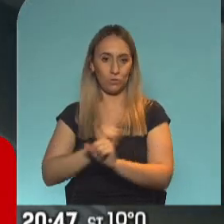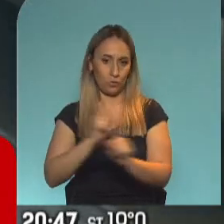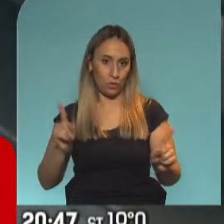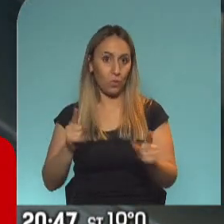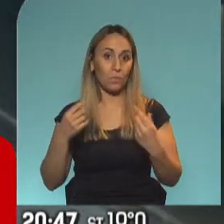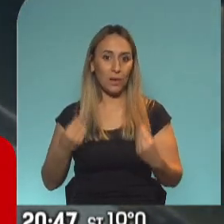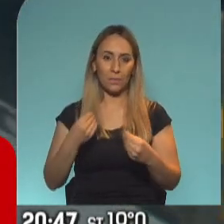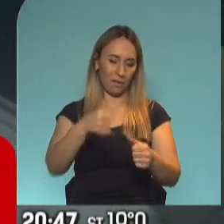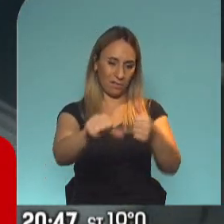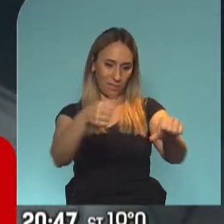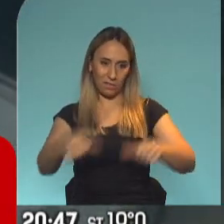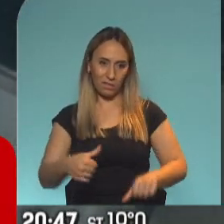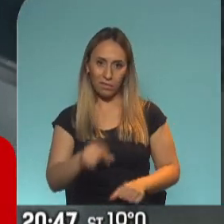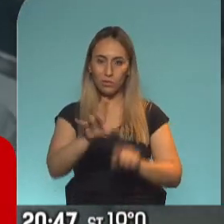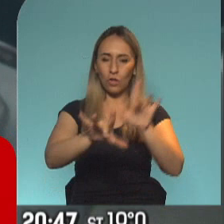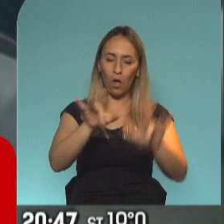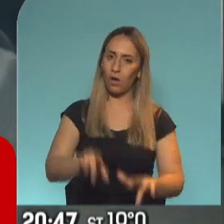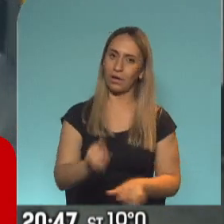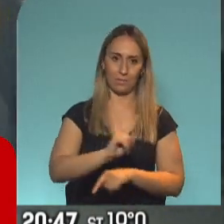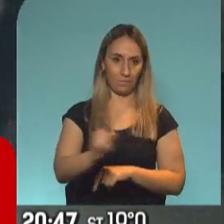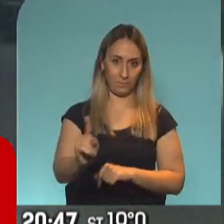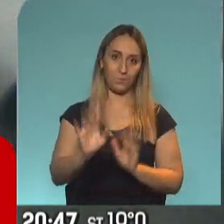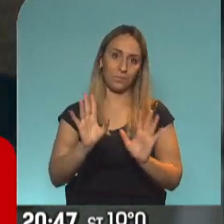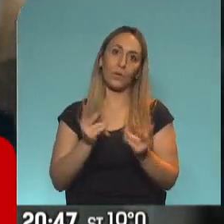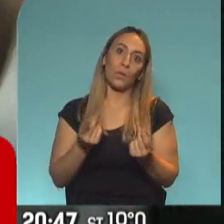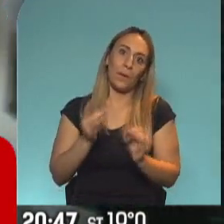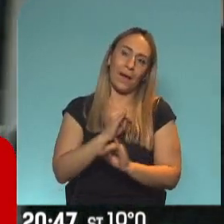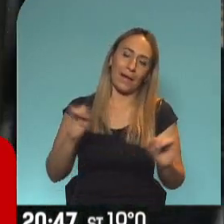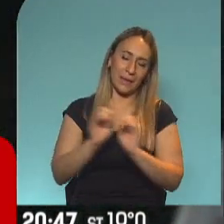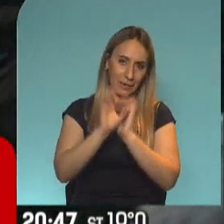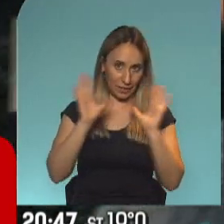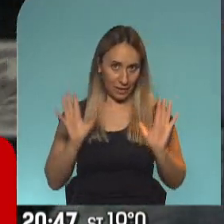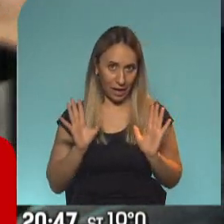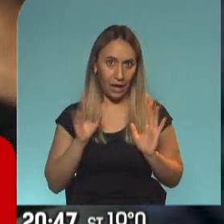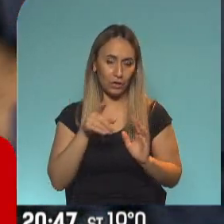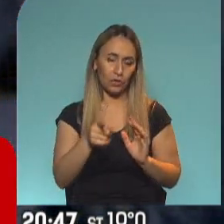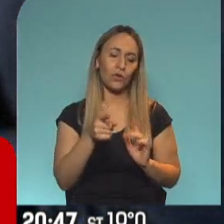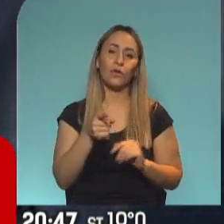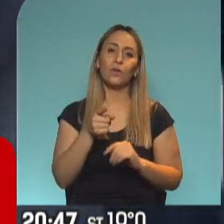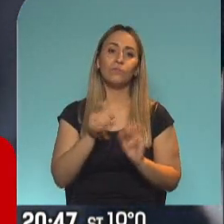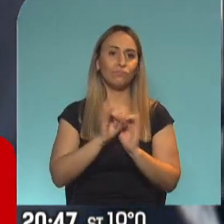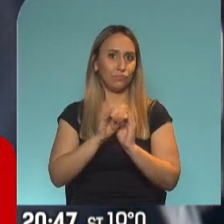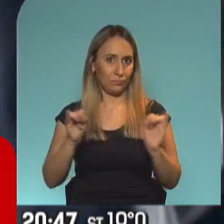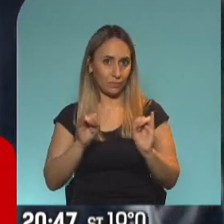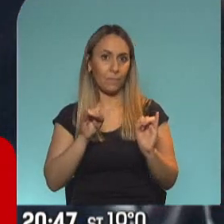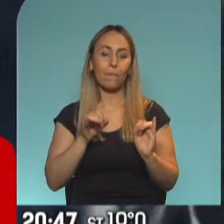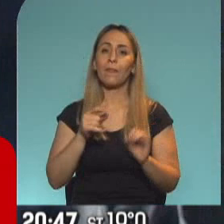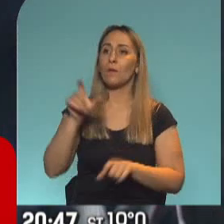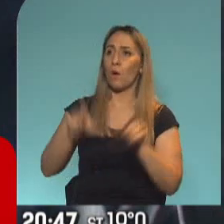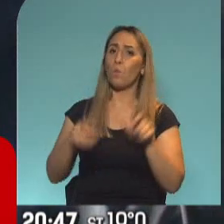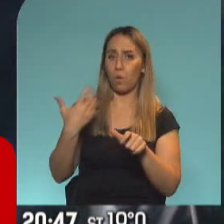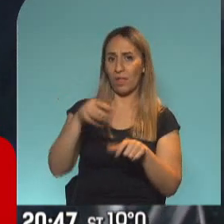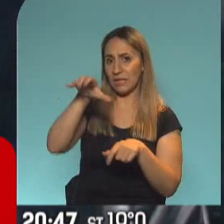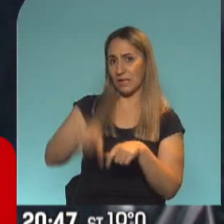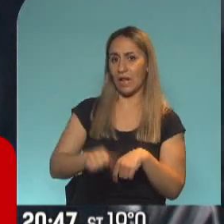manipulación innecesaria de alimentos. Sí, vale la aclaración. No significa que el pasajero no puede traerse su bebida, sí lo puede hacer,